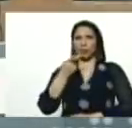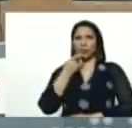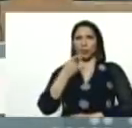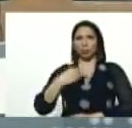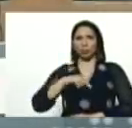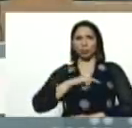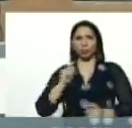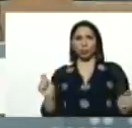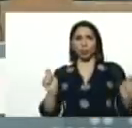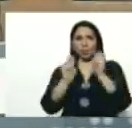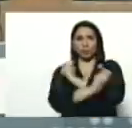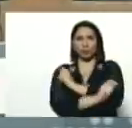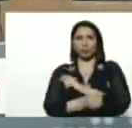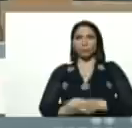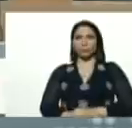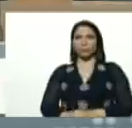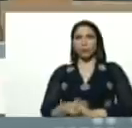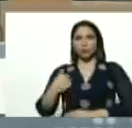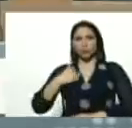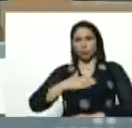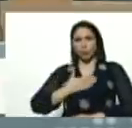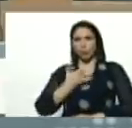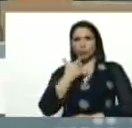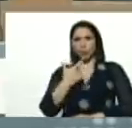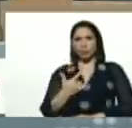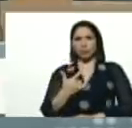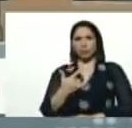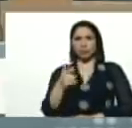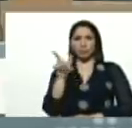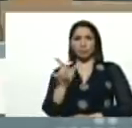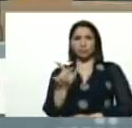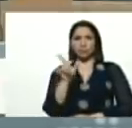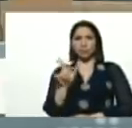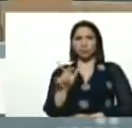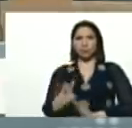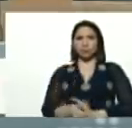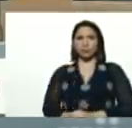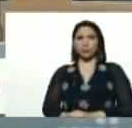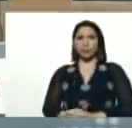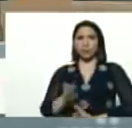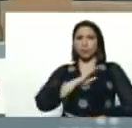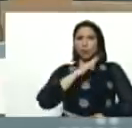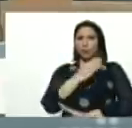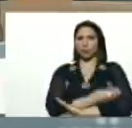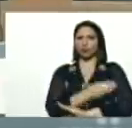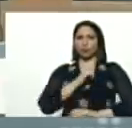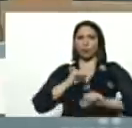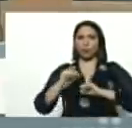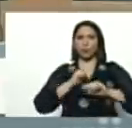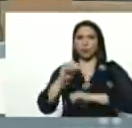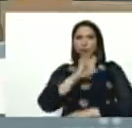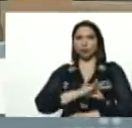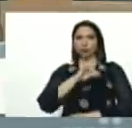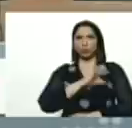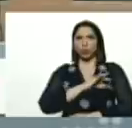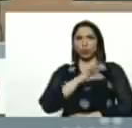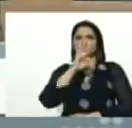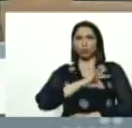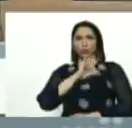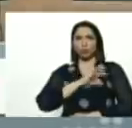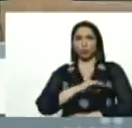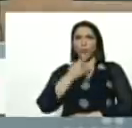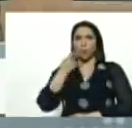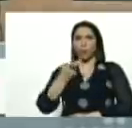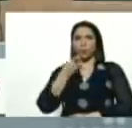convertimos, yo puedo decir, que el partido socialista, unido de Venezuela, es un poderoso movimiento, social, sociopolítico,